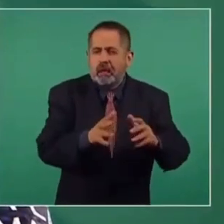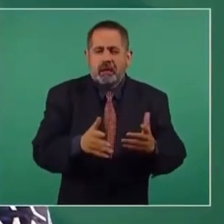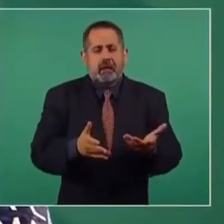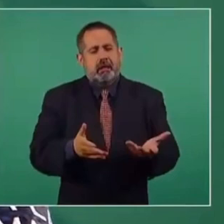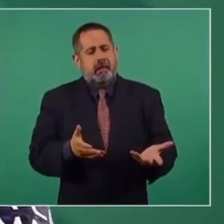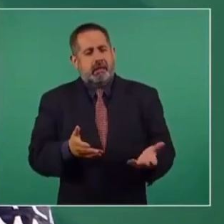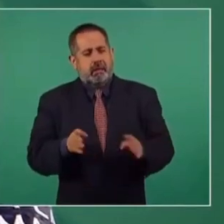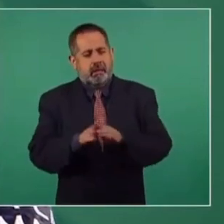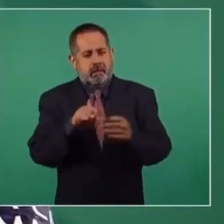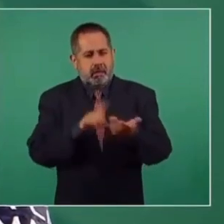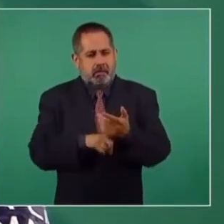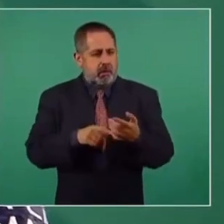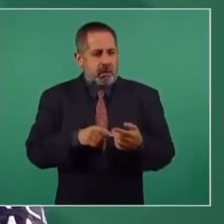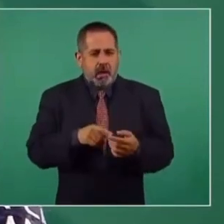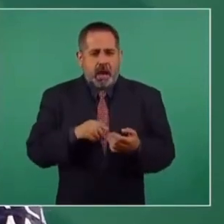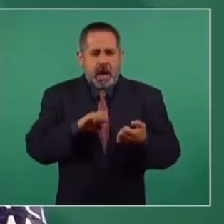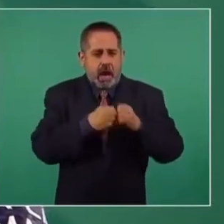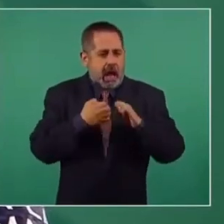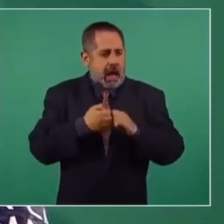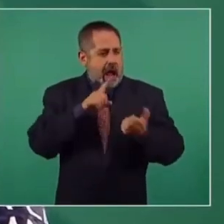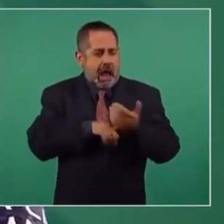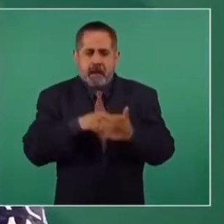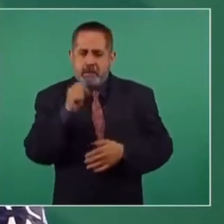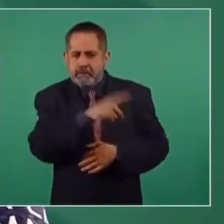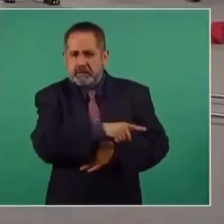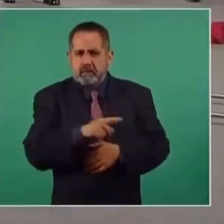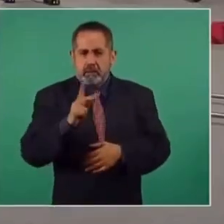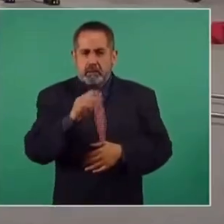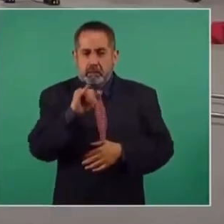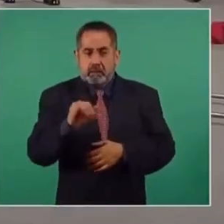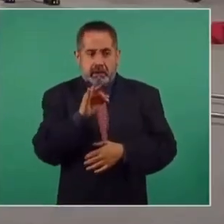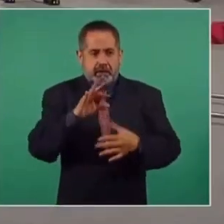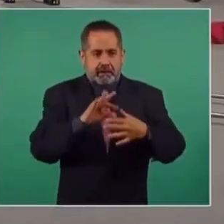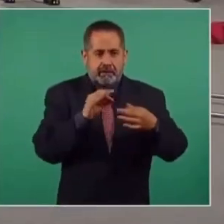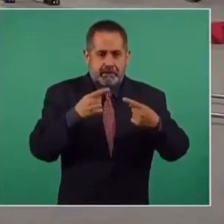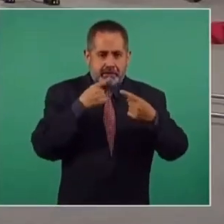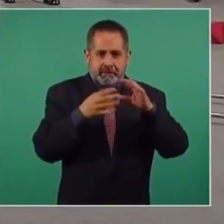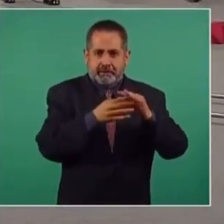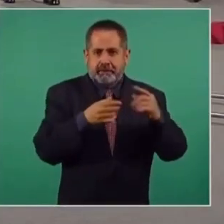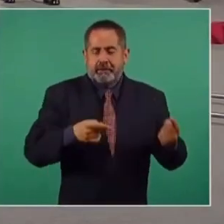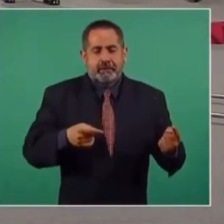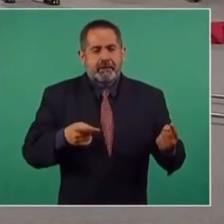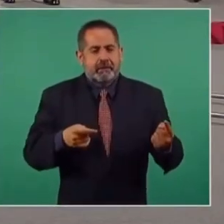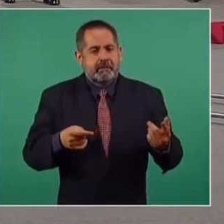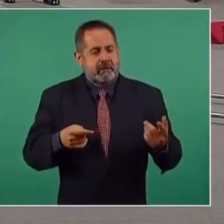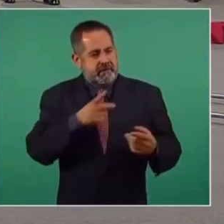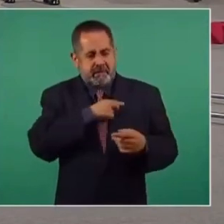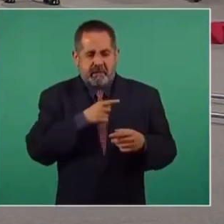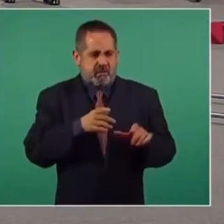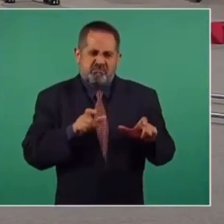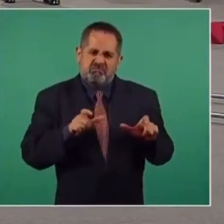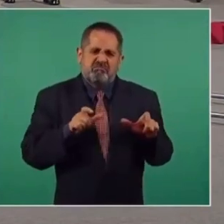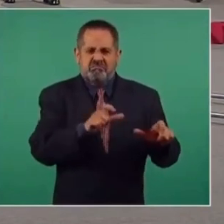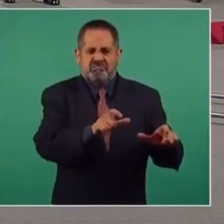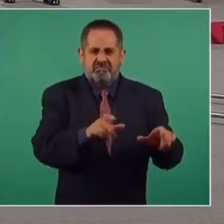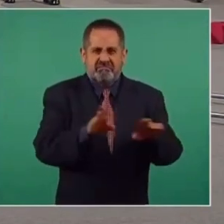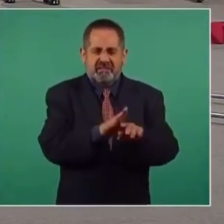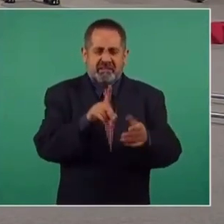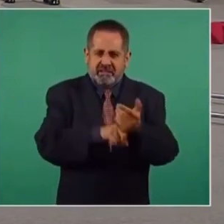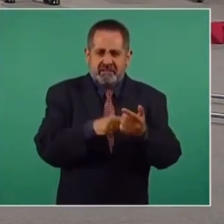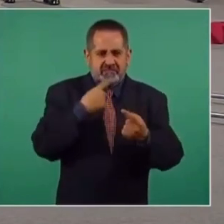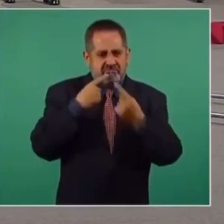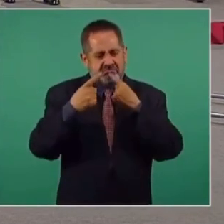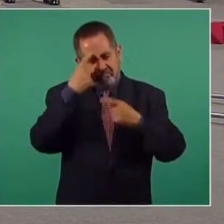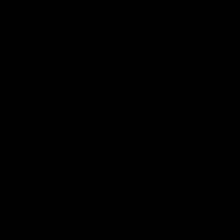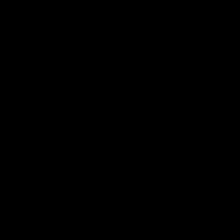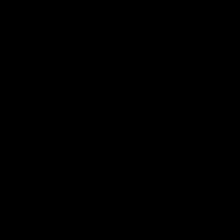Parece ser que el enemigo lo tenemos en el Poder Judicial y tenemos que cerrar bien ese círculo para poder llegar a cabo